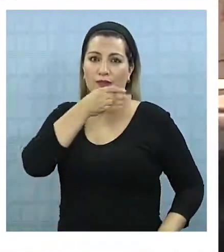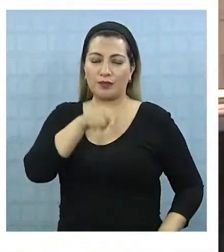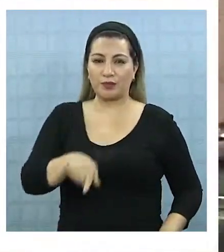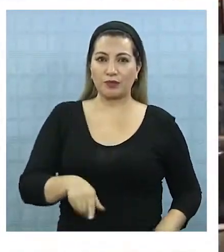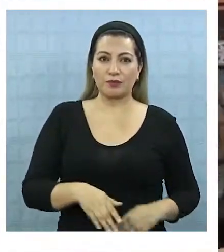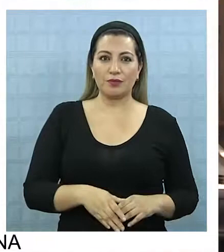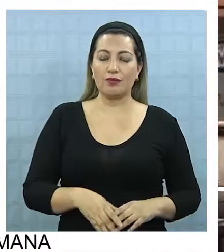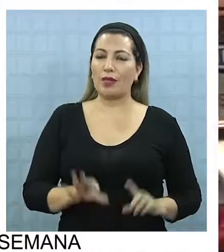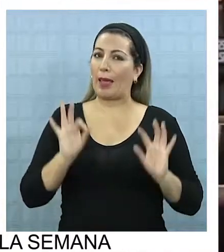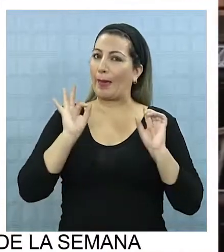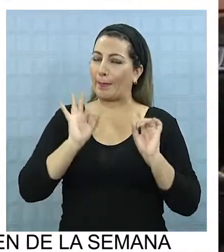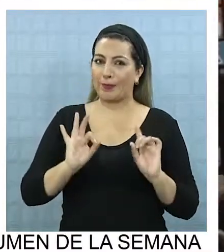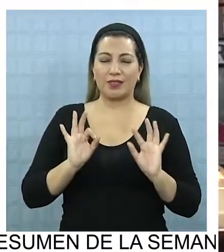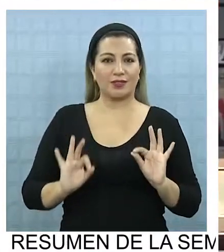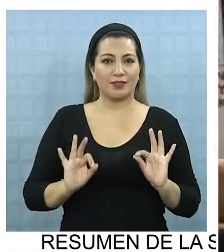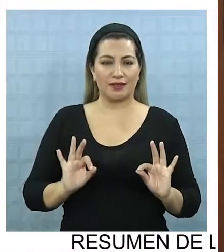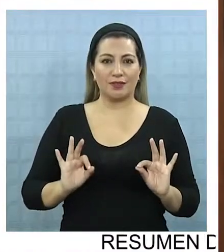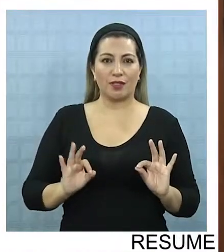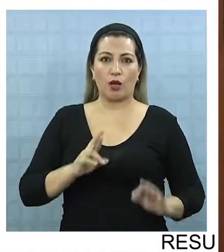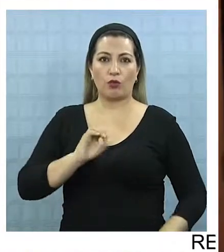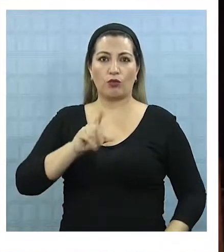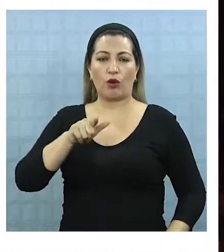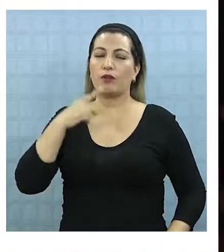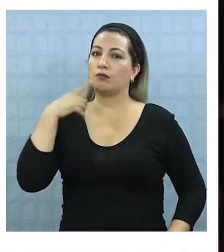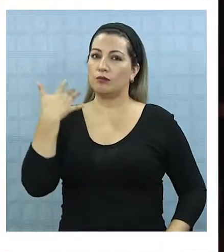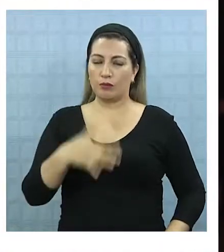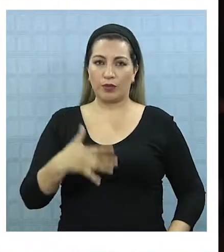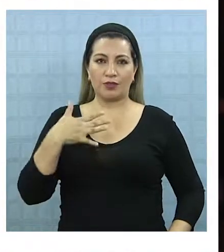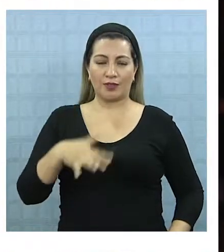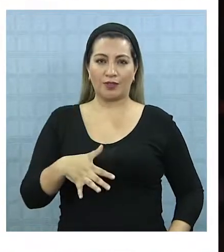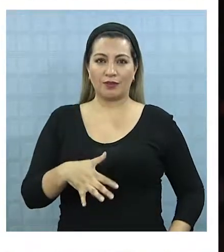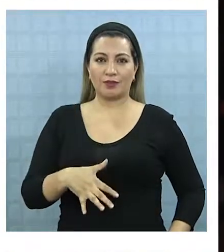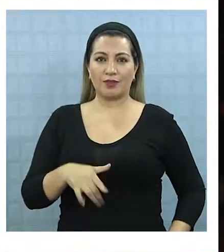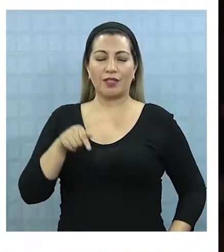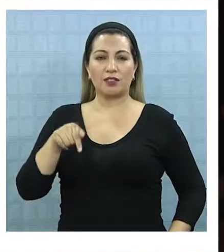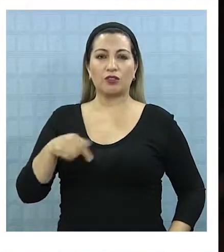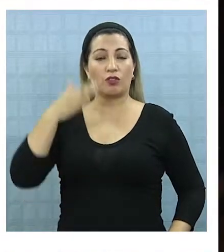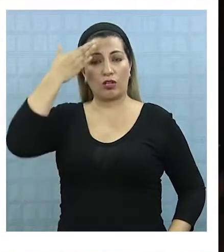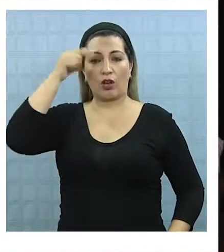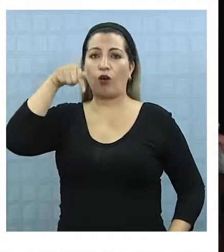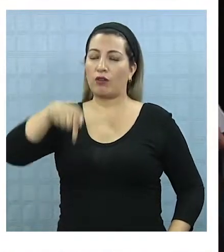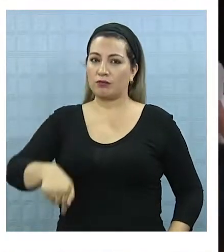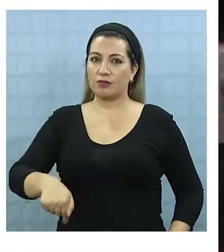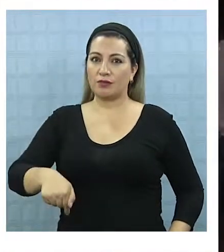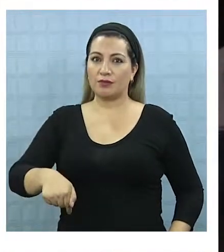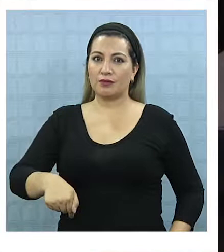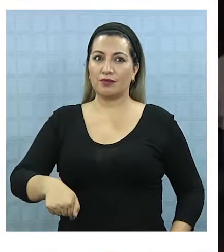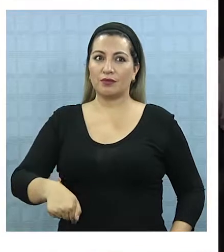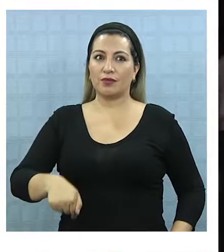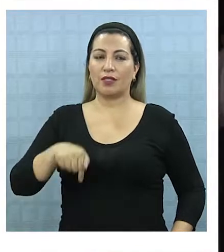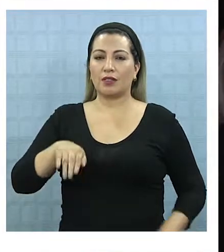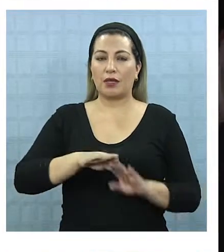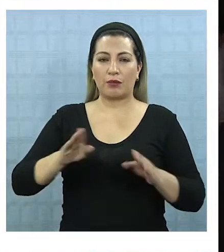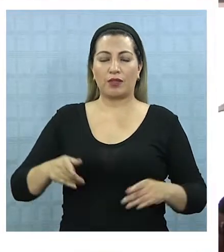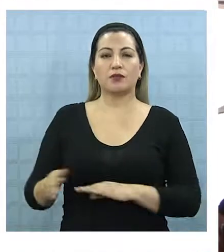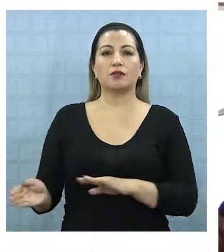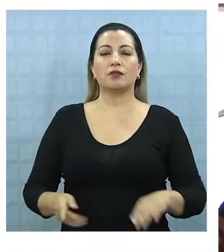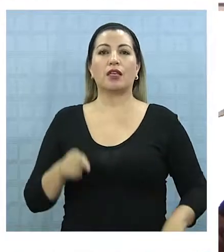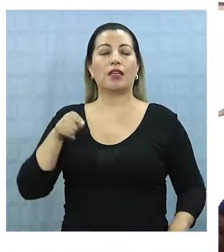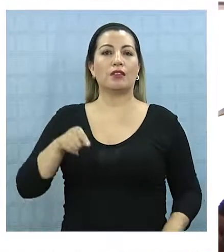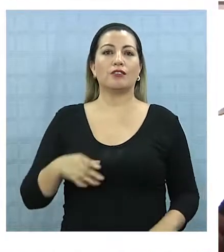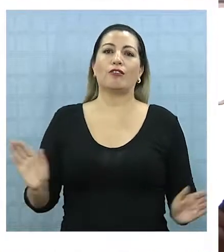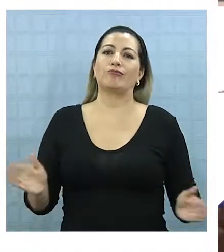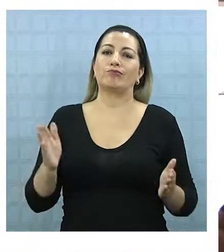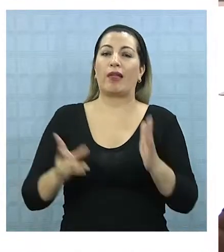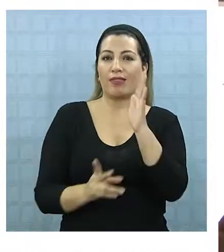pero particularmente la SOFRI juega un rol protagónico. Y espero que eso se determine hoy día en esta mesa. Esta